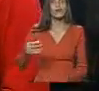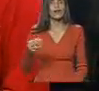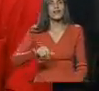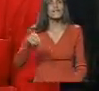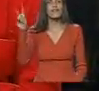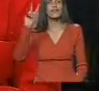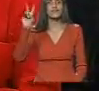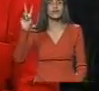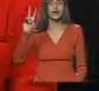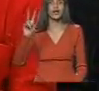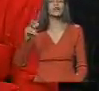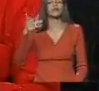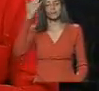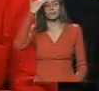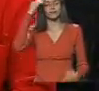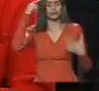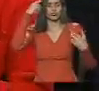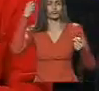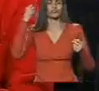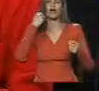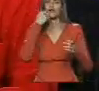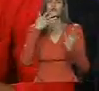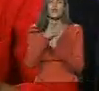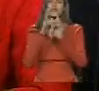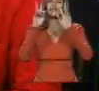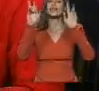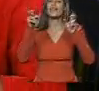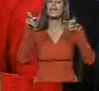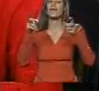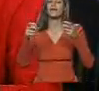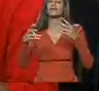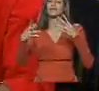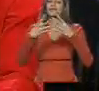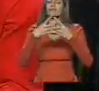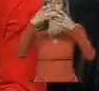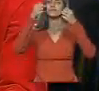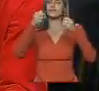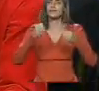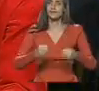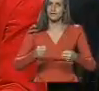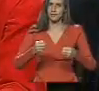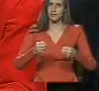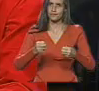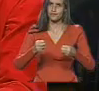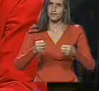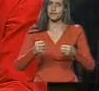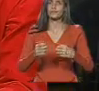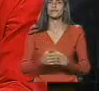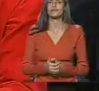Venezuela domina con mayor profundidad y con mayor firmeza el tema penitenciario.